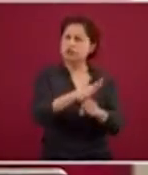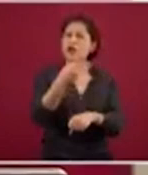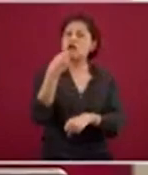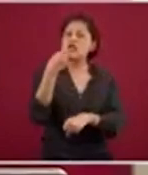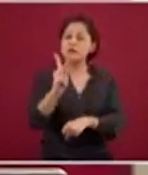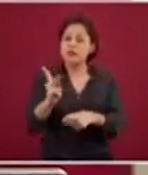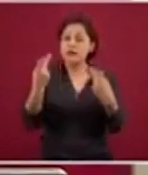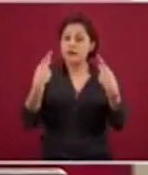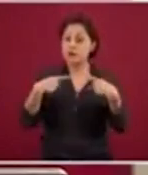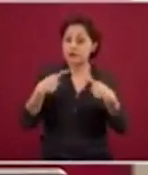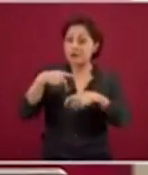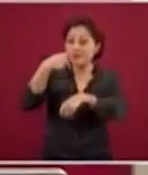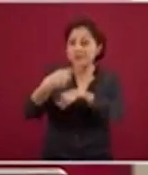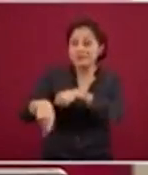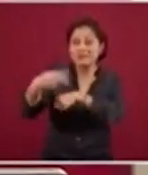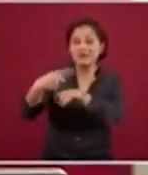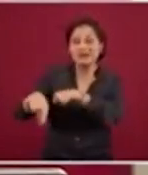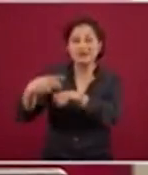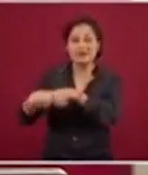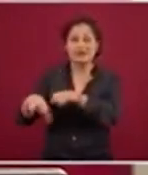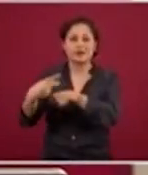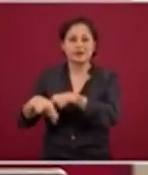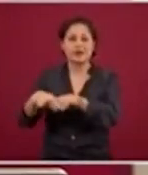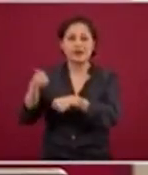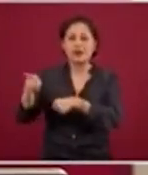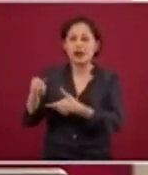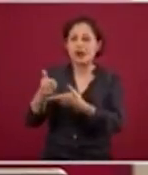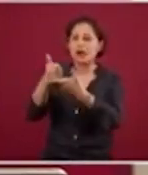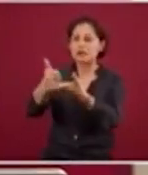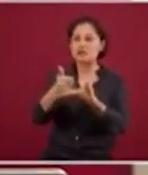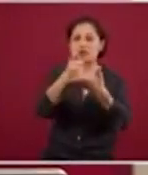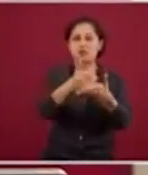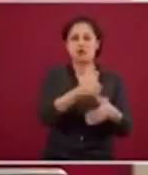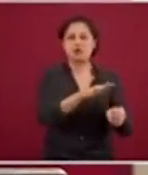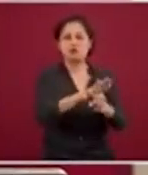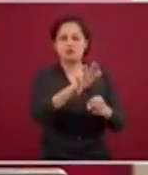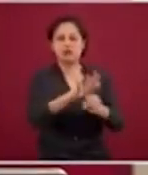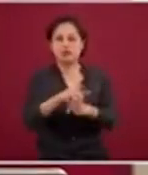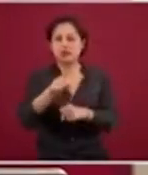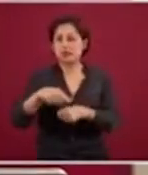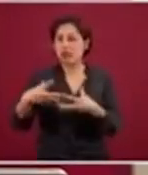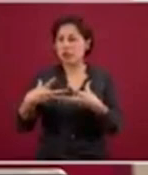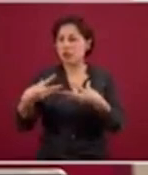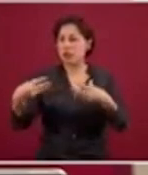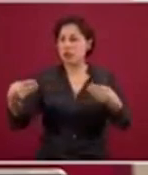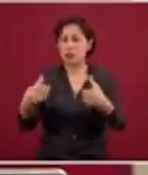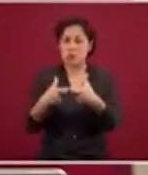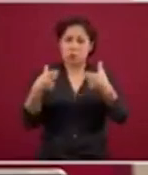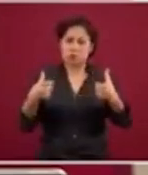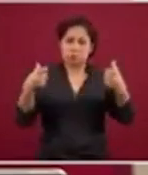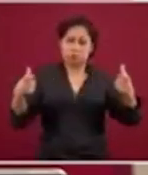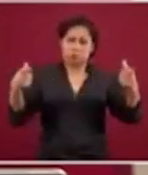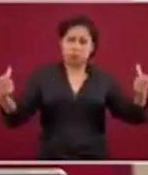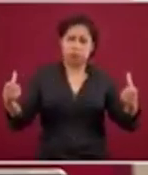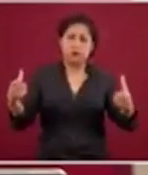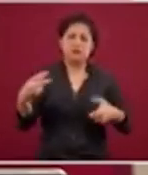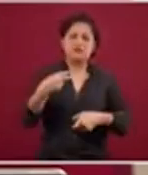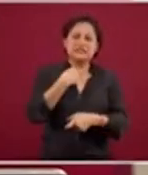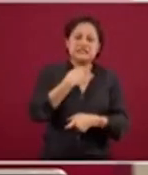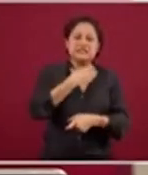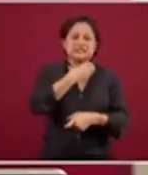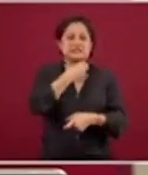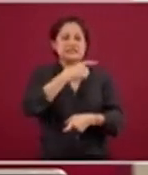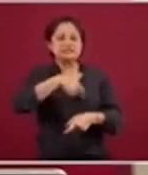dependiente de eso, de que no se saturen los hospitales, haya suficientes camas, haya suficientes ventiladores, haya suficiente